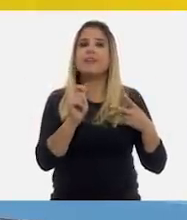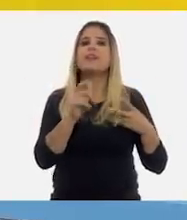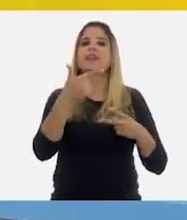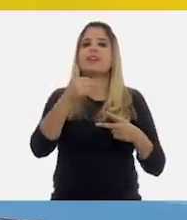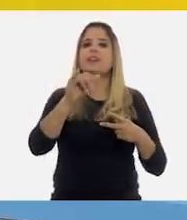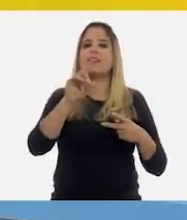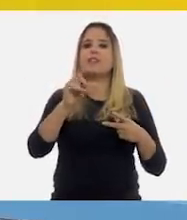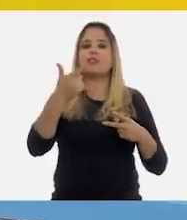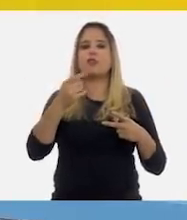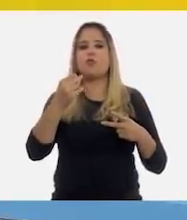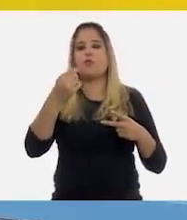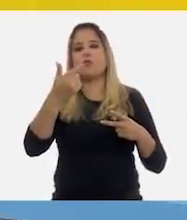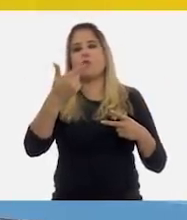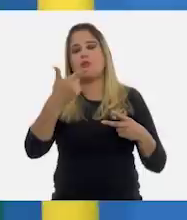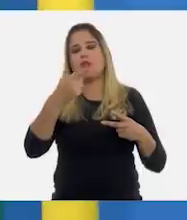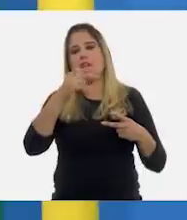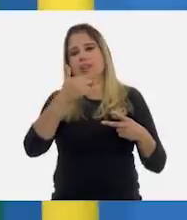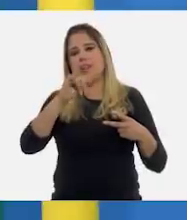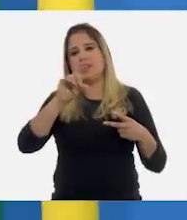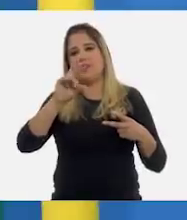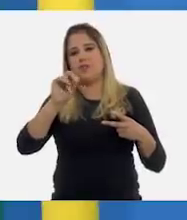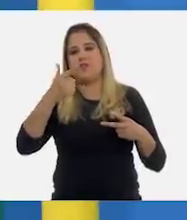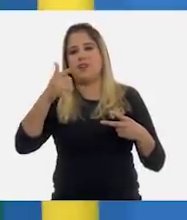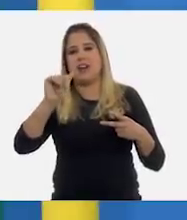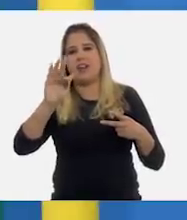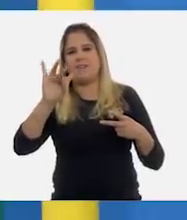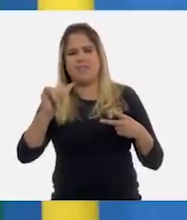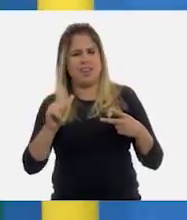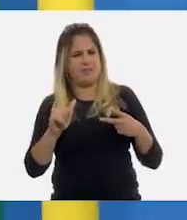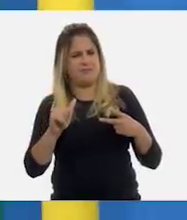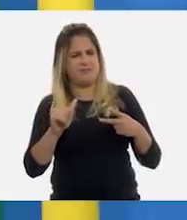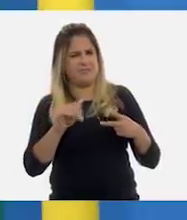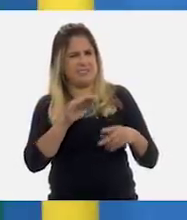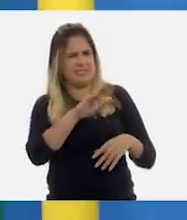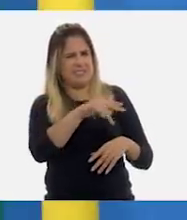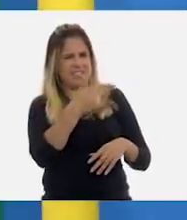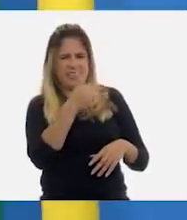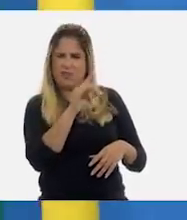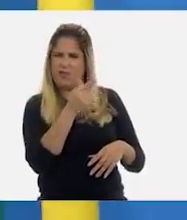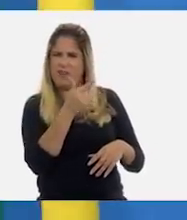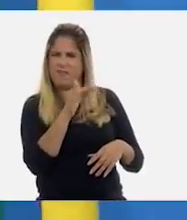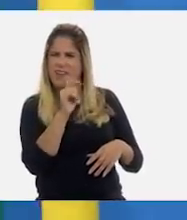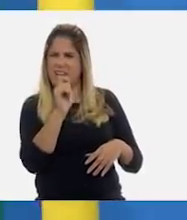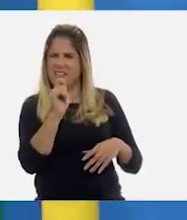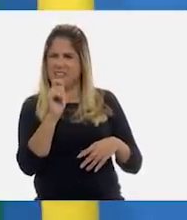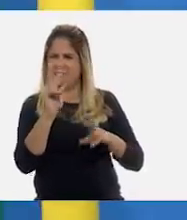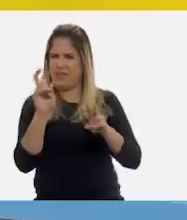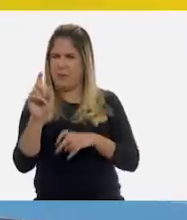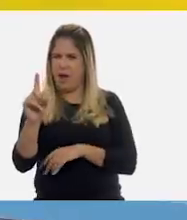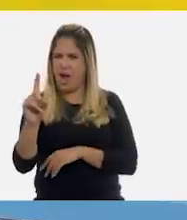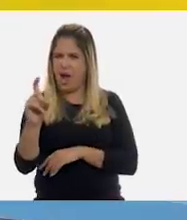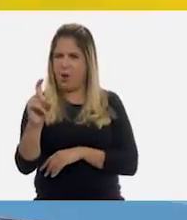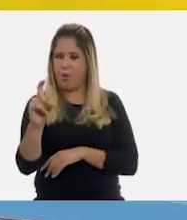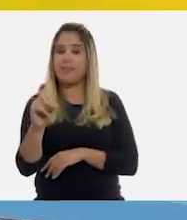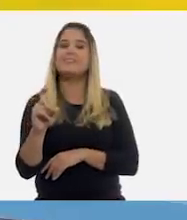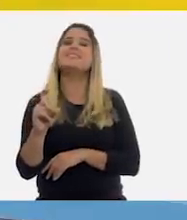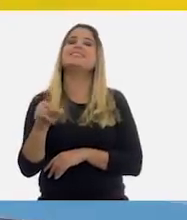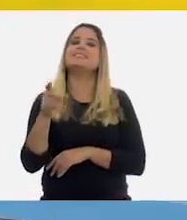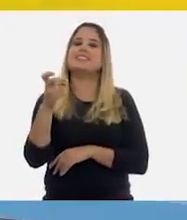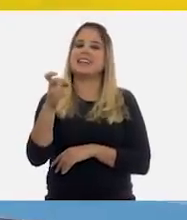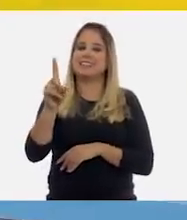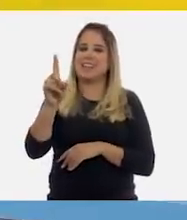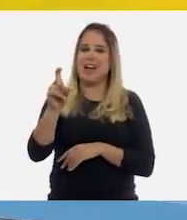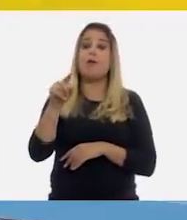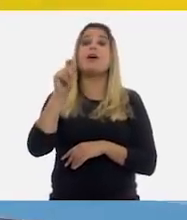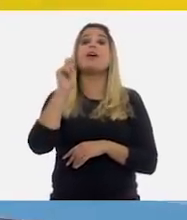hidrografía. Hidrografía. Ese término se me hace que tiene que ver con el agua, ¿no? Así es, es